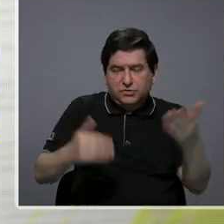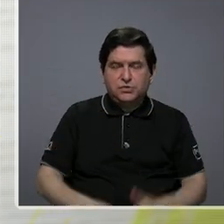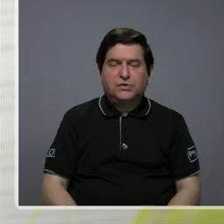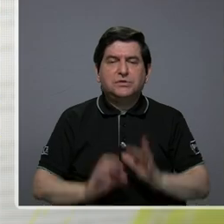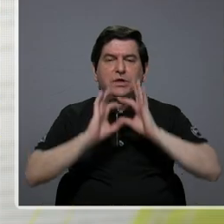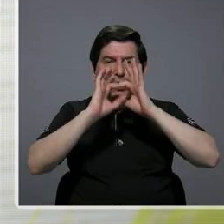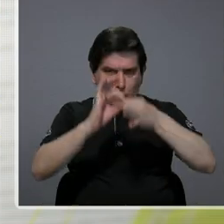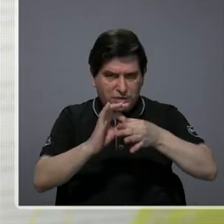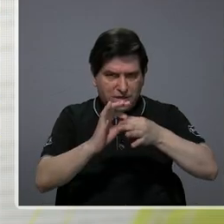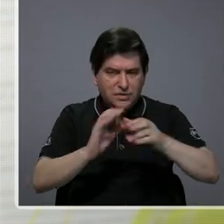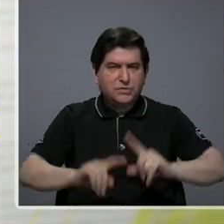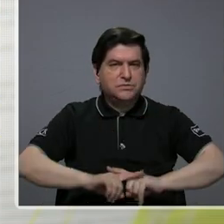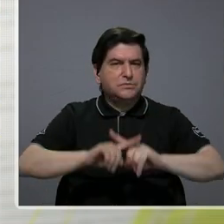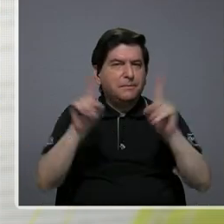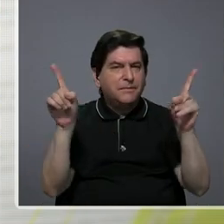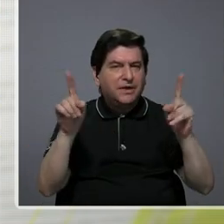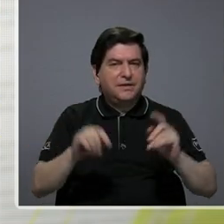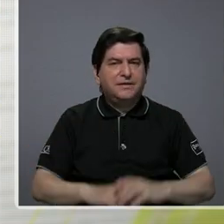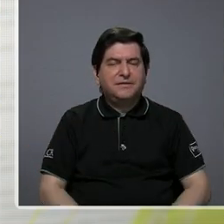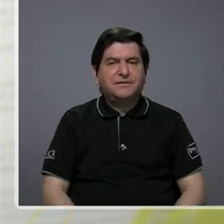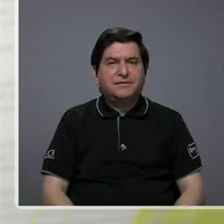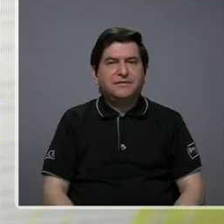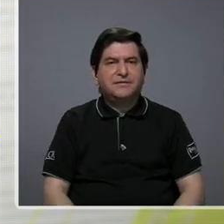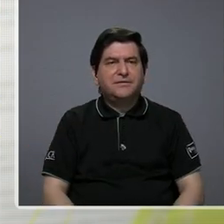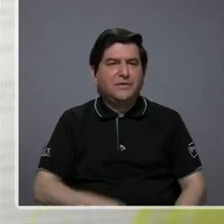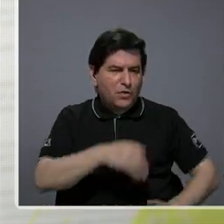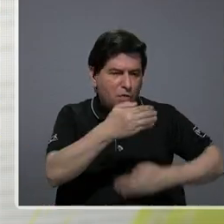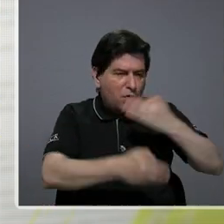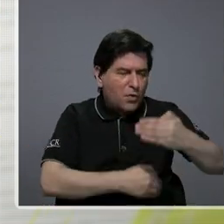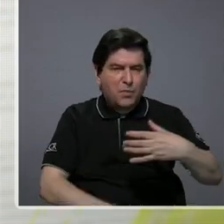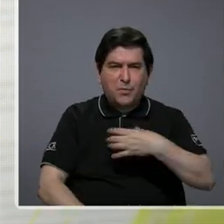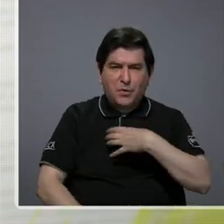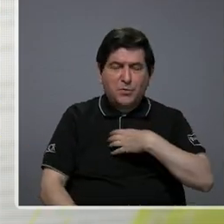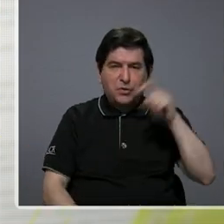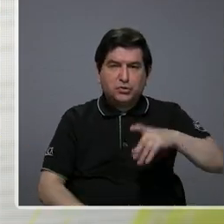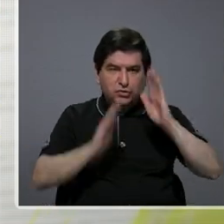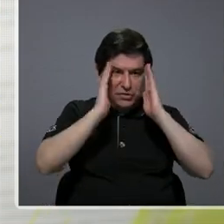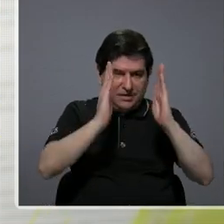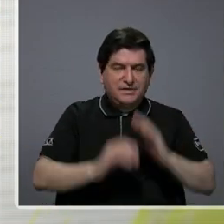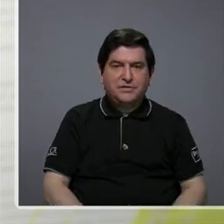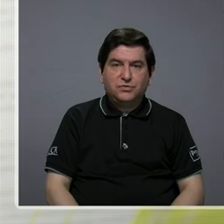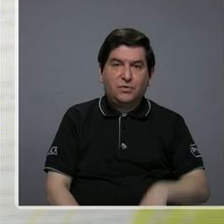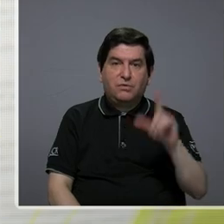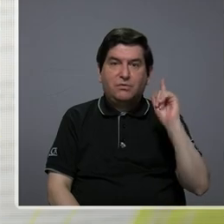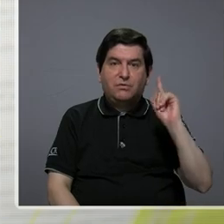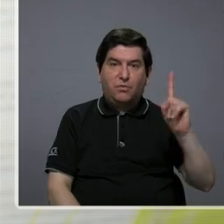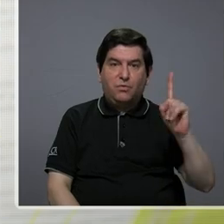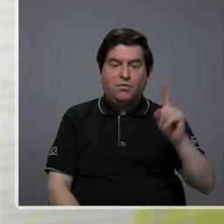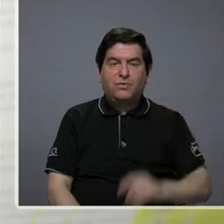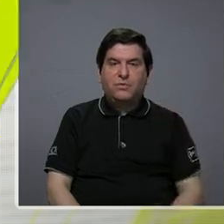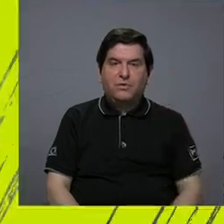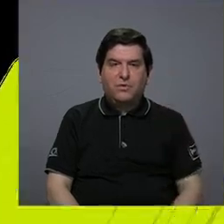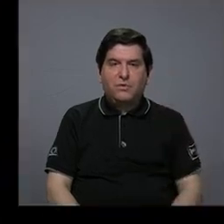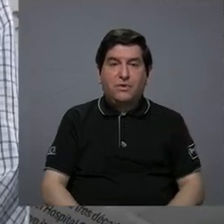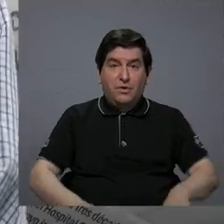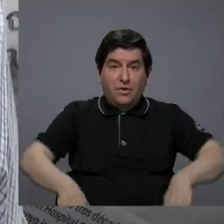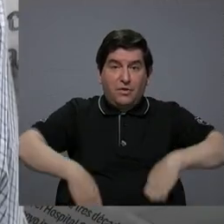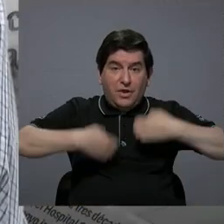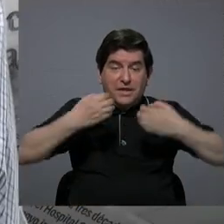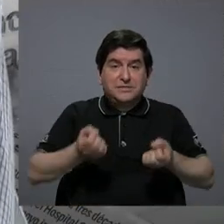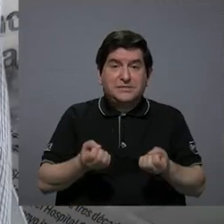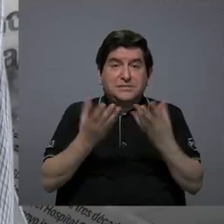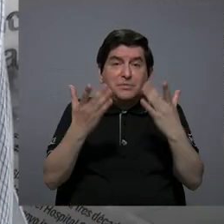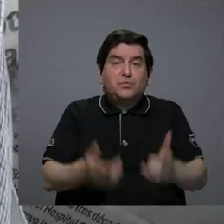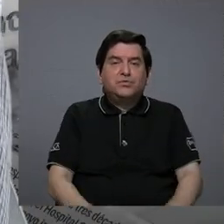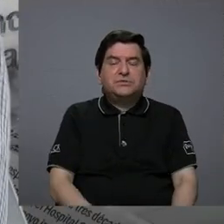están vinculados pero que tienen dinámicas propias y que requieren atenderse y que son uno la existencia de una enorme cantidad